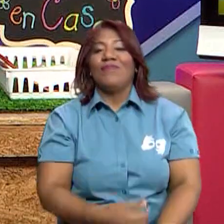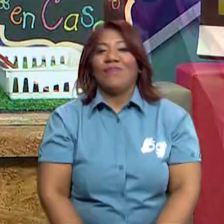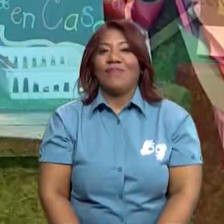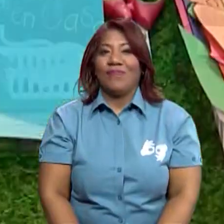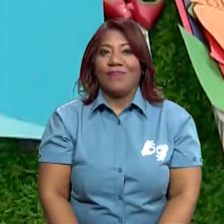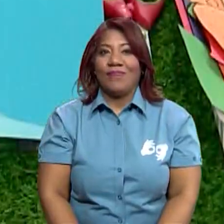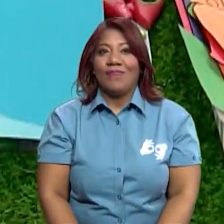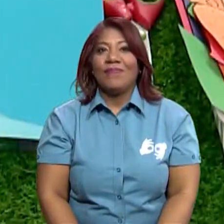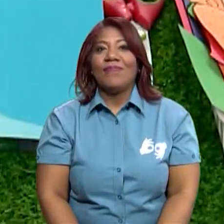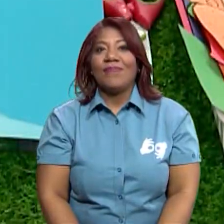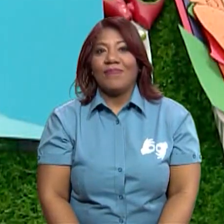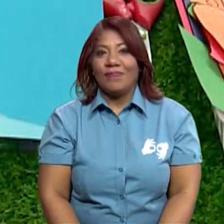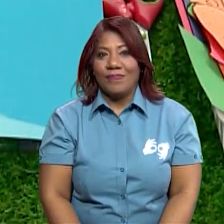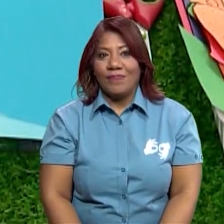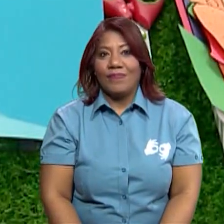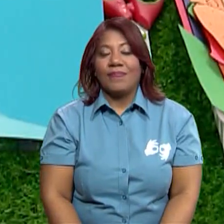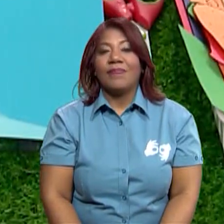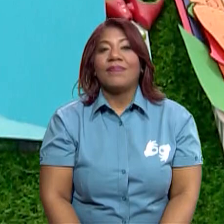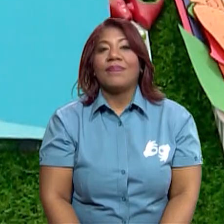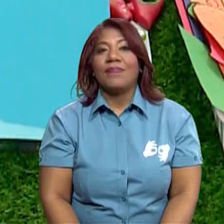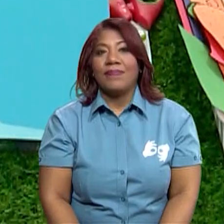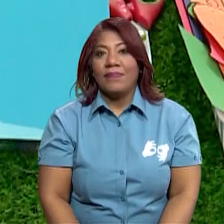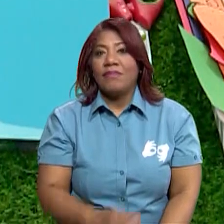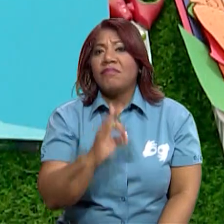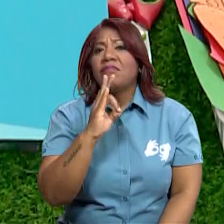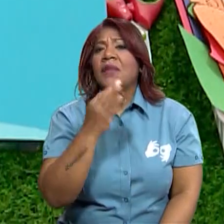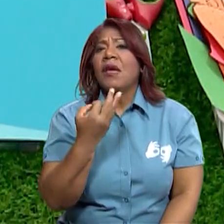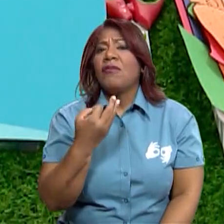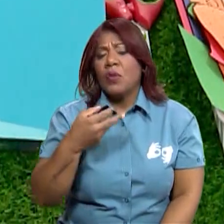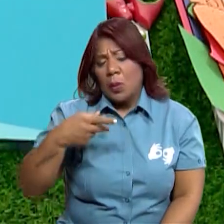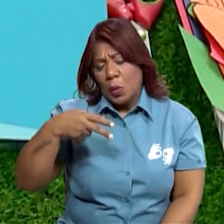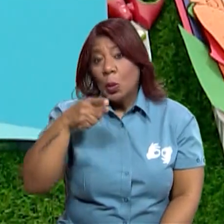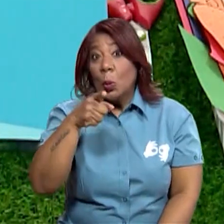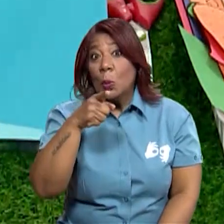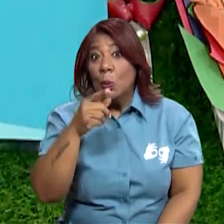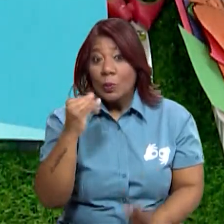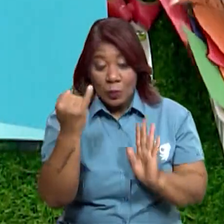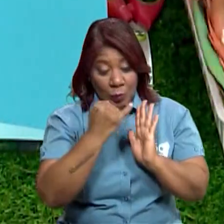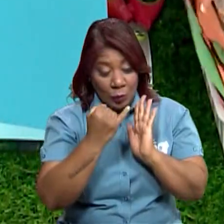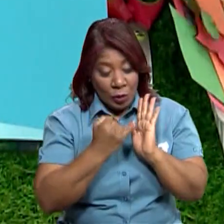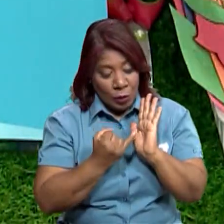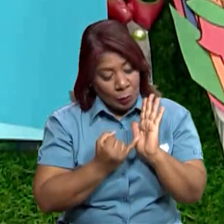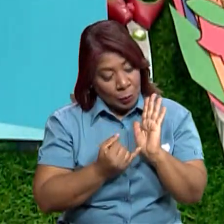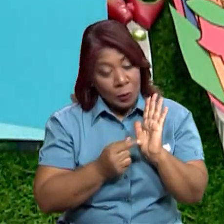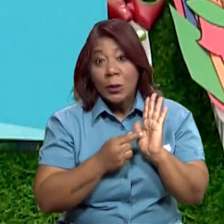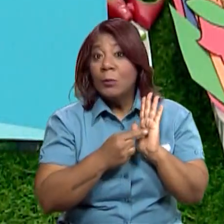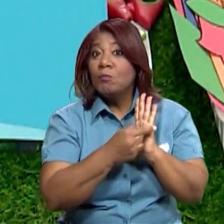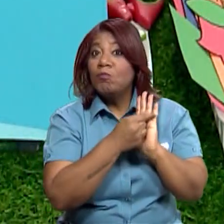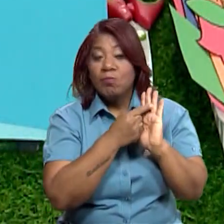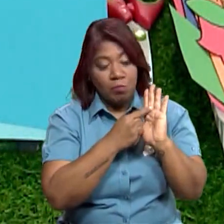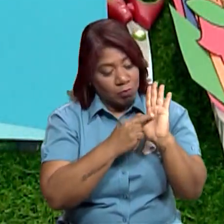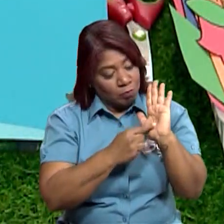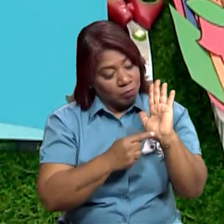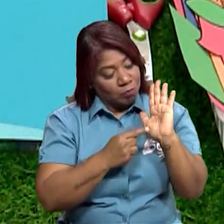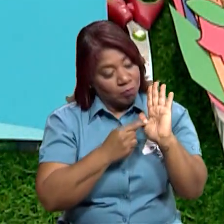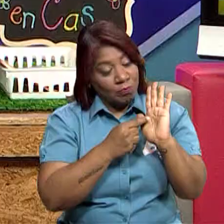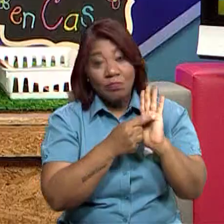Puedes colocarlo así o también puedes colocarlo en una imagen o en un dibujo. También tenemos la